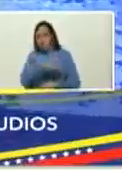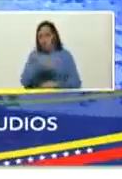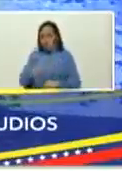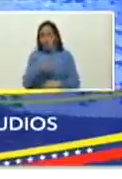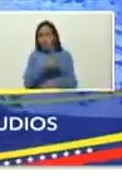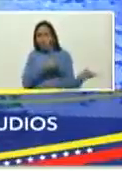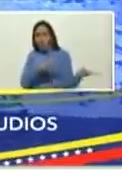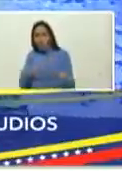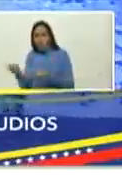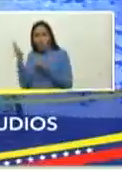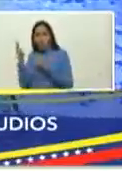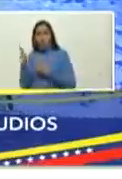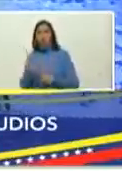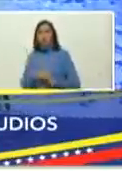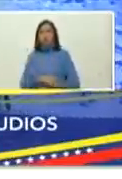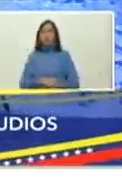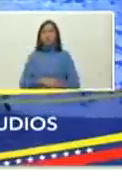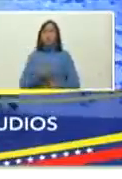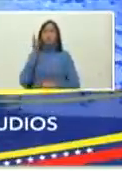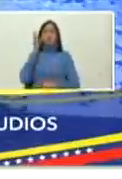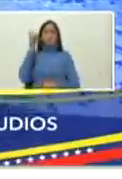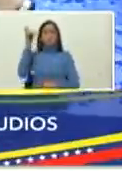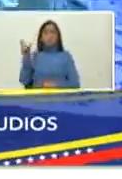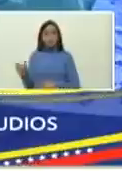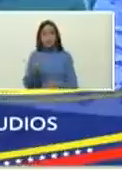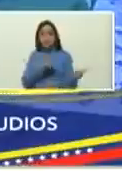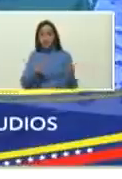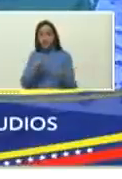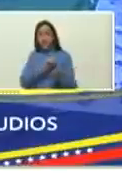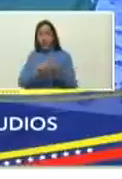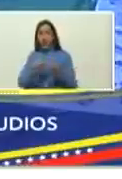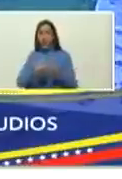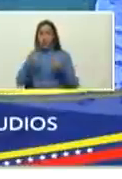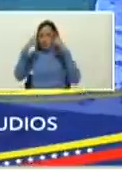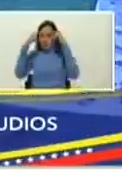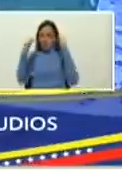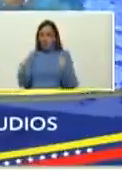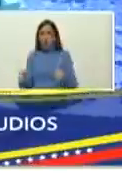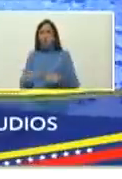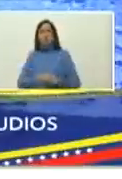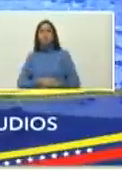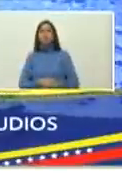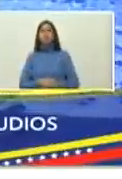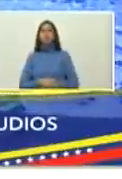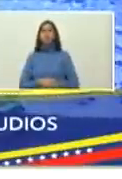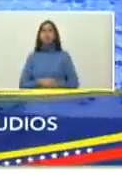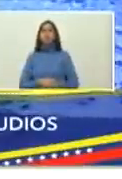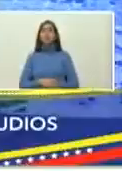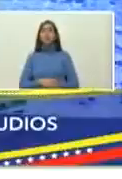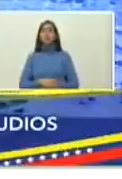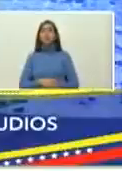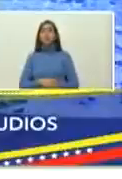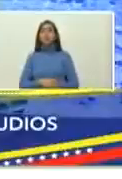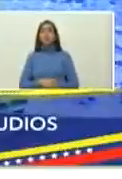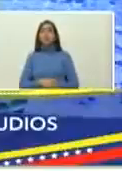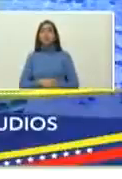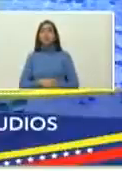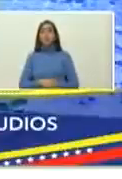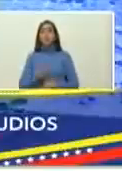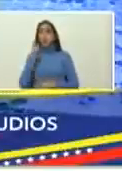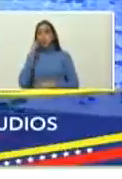Laura Antillano, bienvenida, escritora, bienvenida, Laura, Fidel